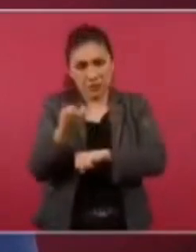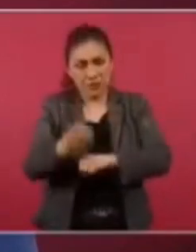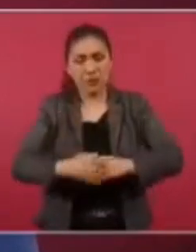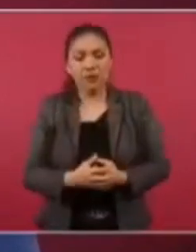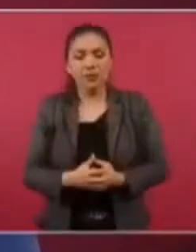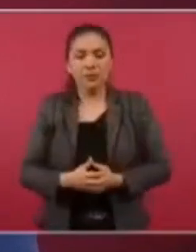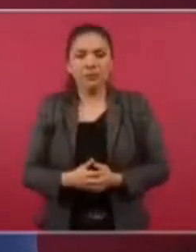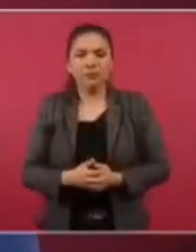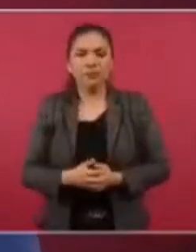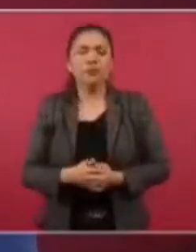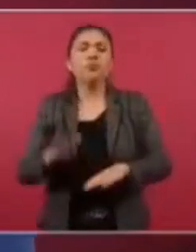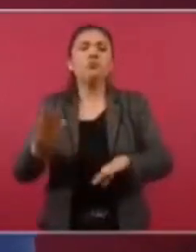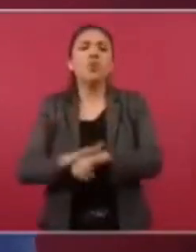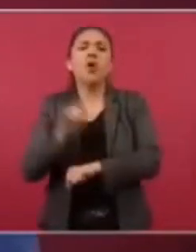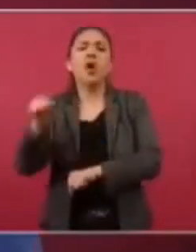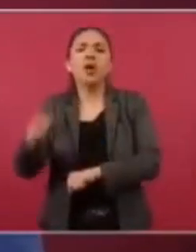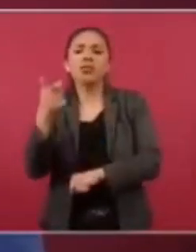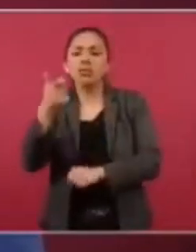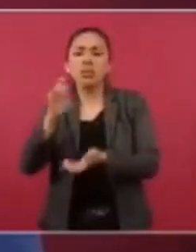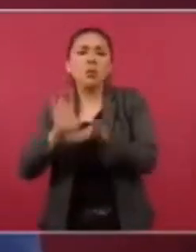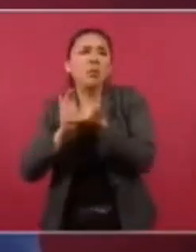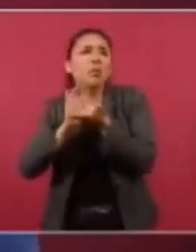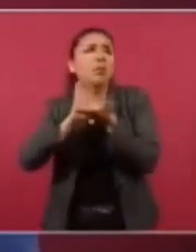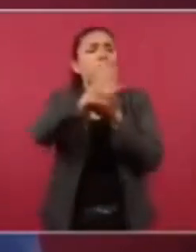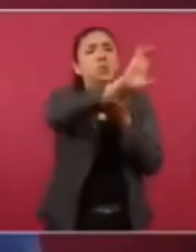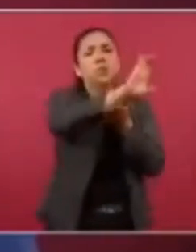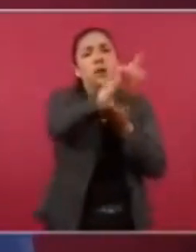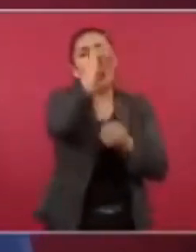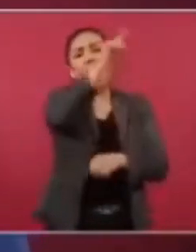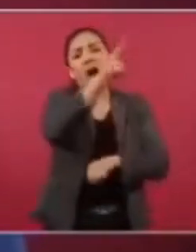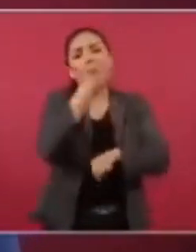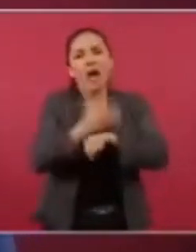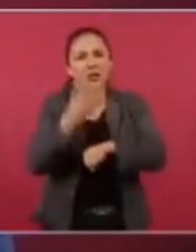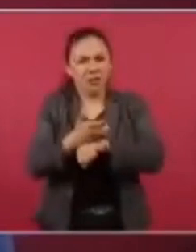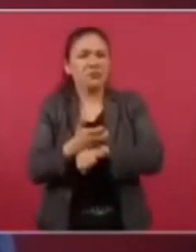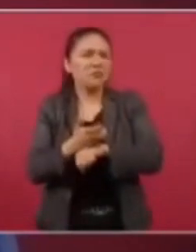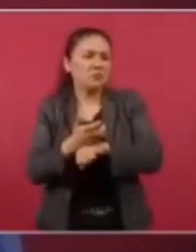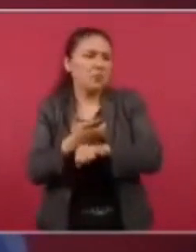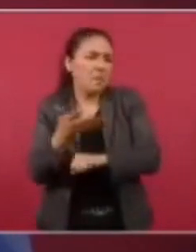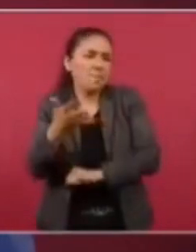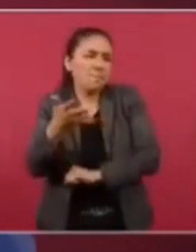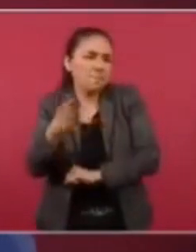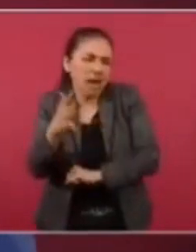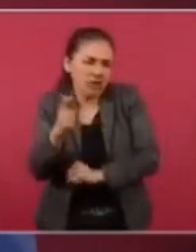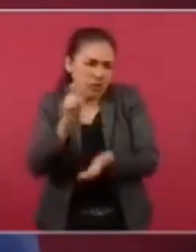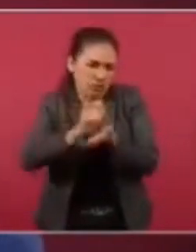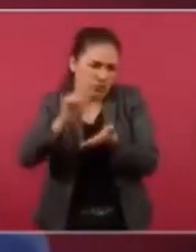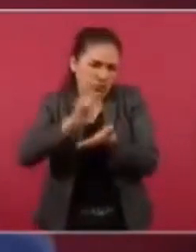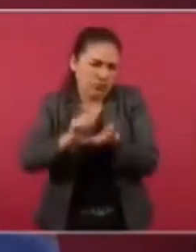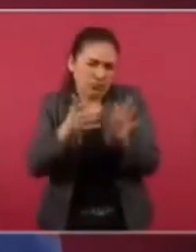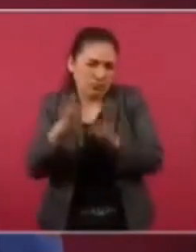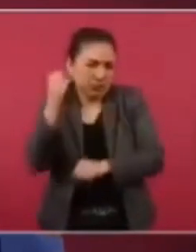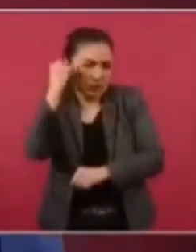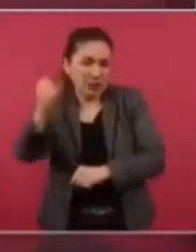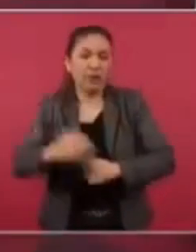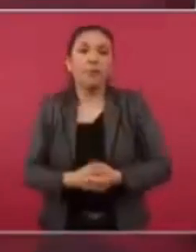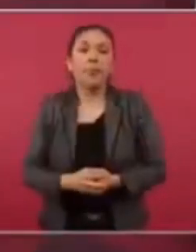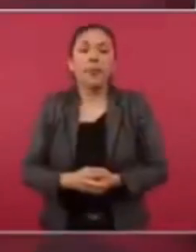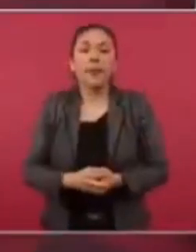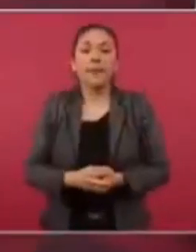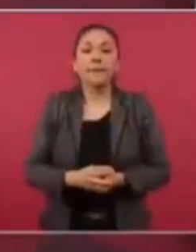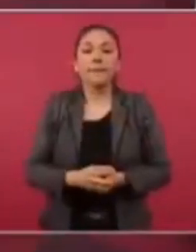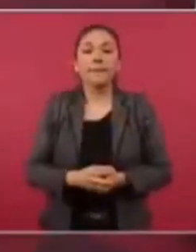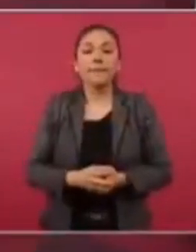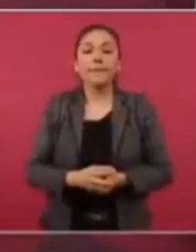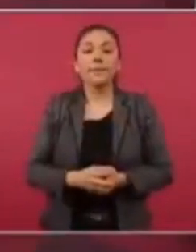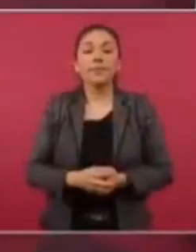que había transferido dinero en Estados Unidos, algo por el estilo, y que él